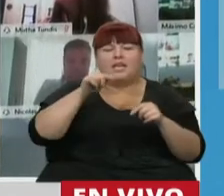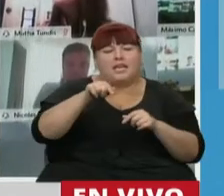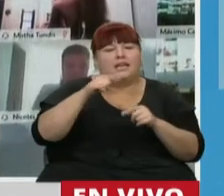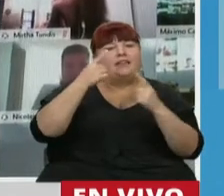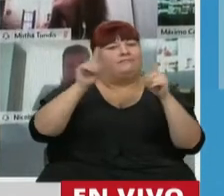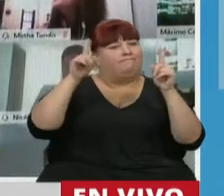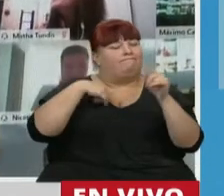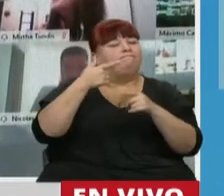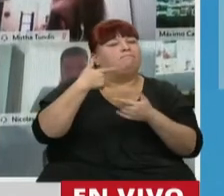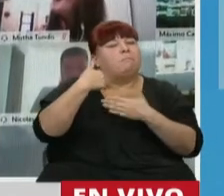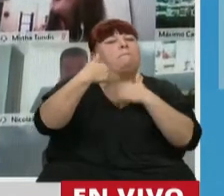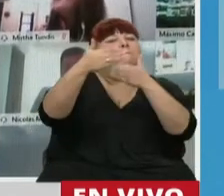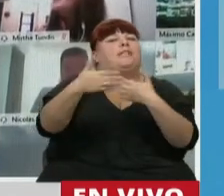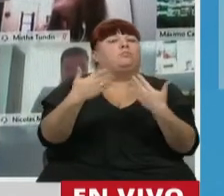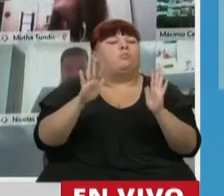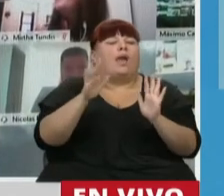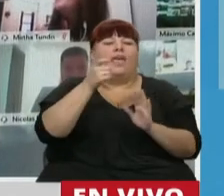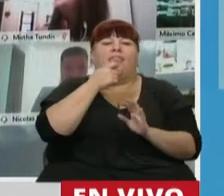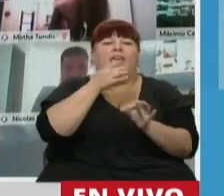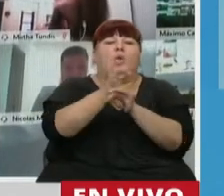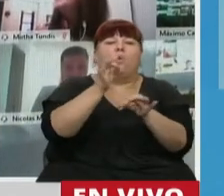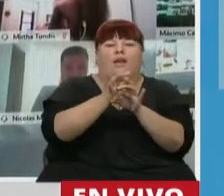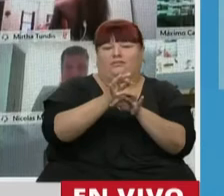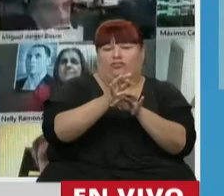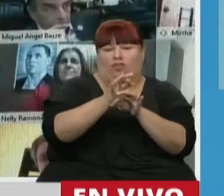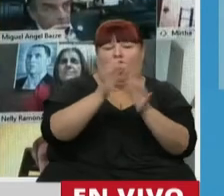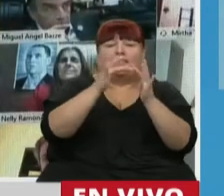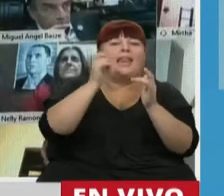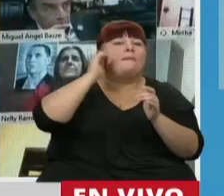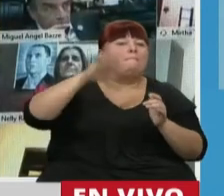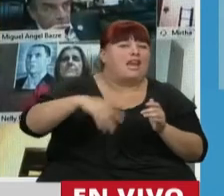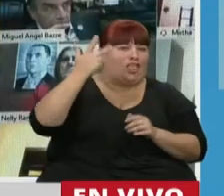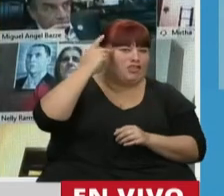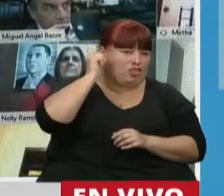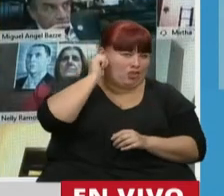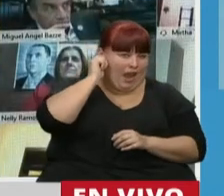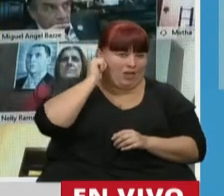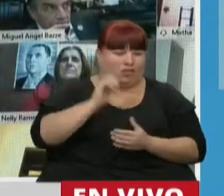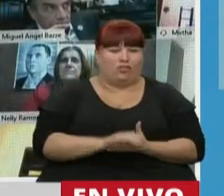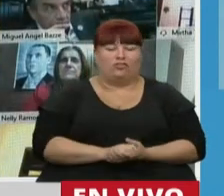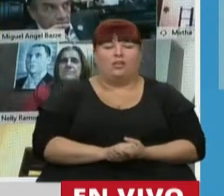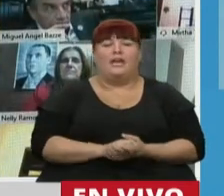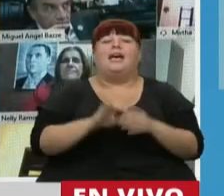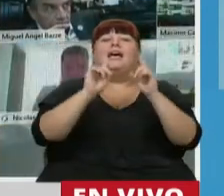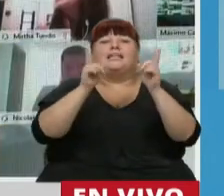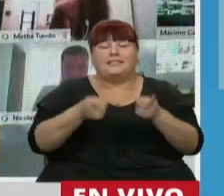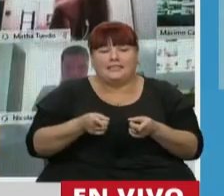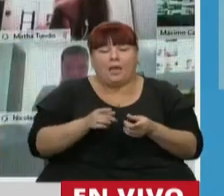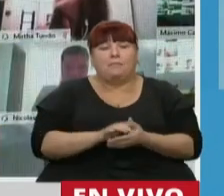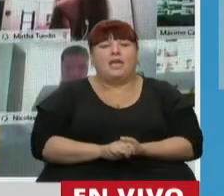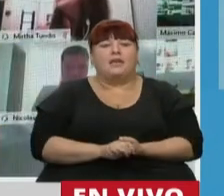excepcionalmente extendiendo la posibilidad de recibir educación a distancia para menores de 18 años, y a su vez